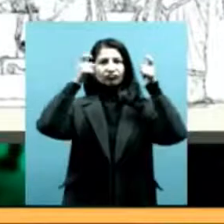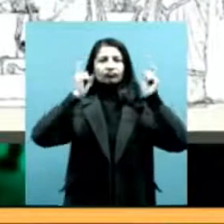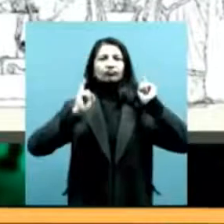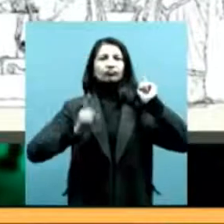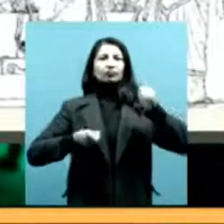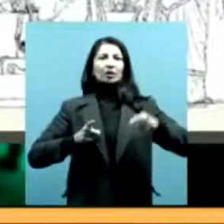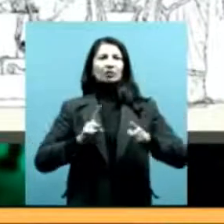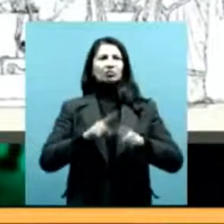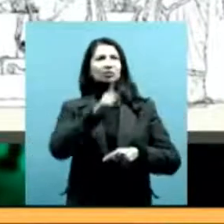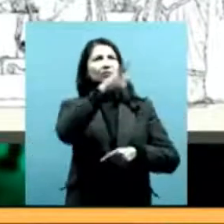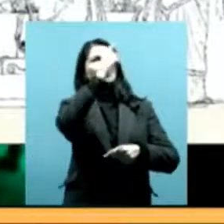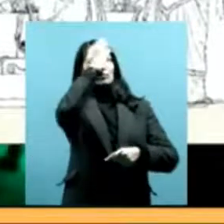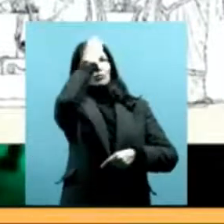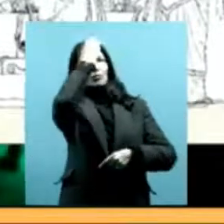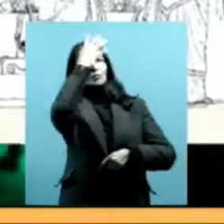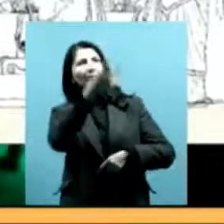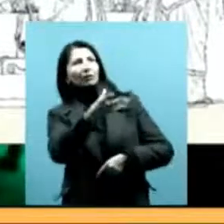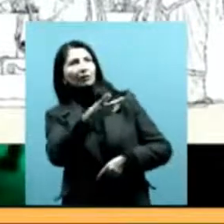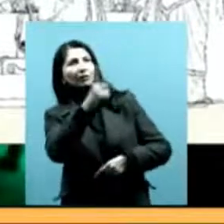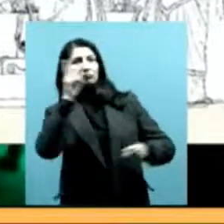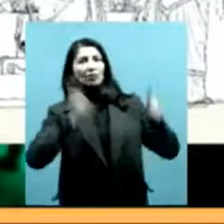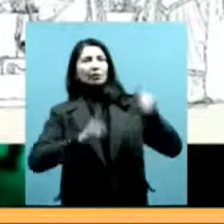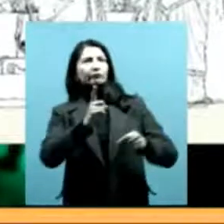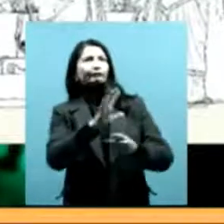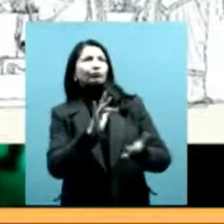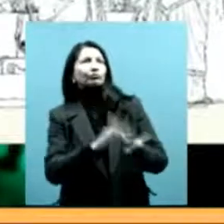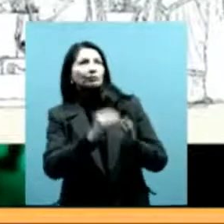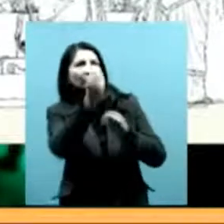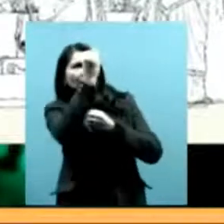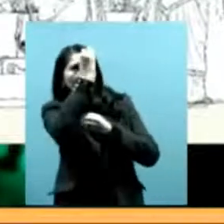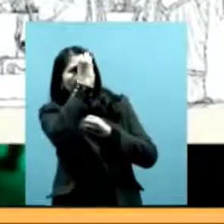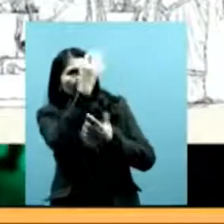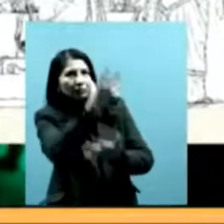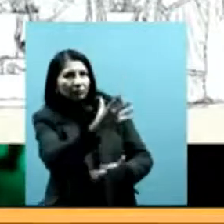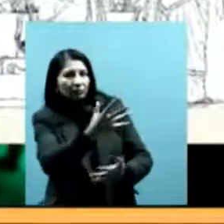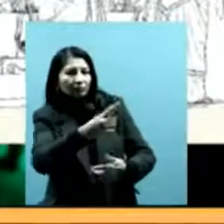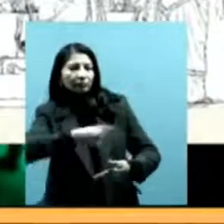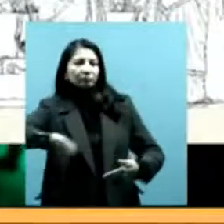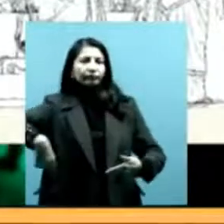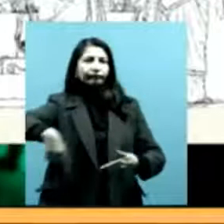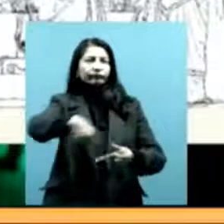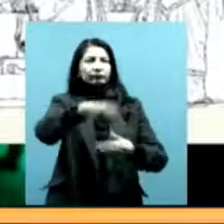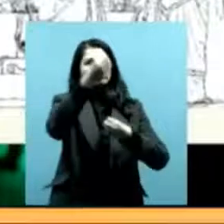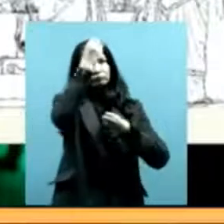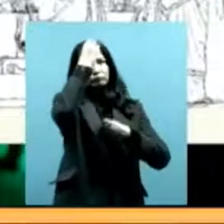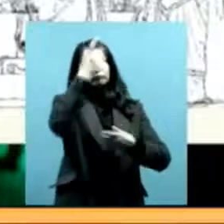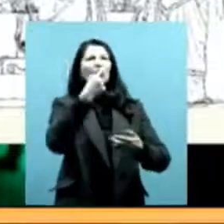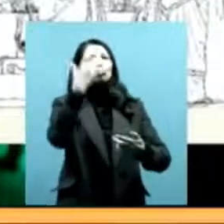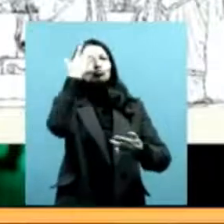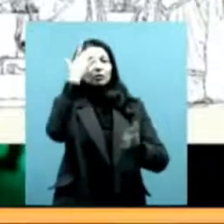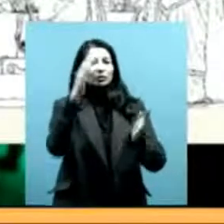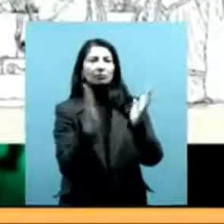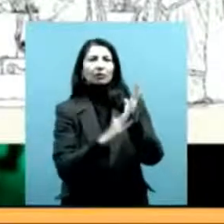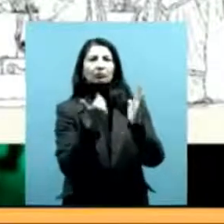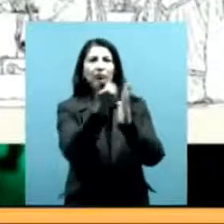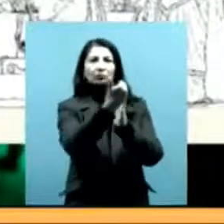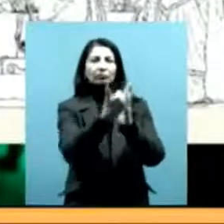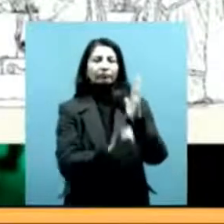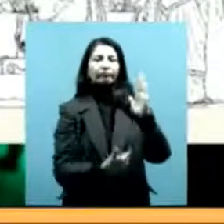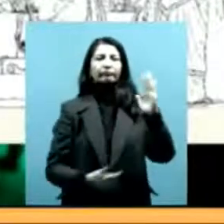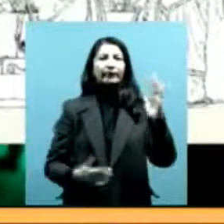palabra debe ser obedecida y sobre todo considerada verdadera, porque el papel prueba la verdad, la autoridad de